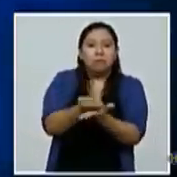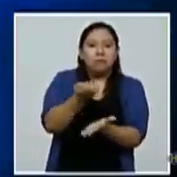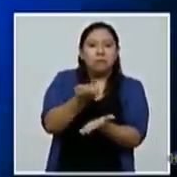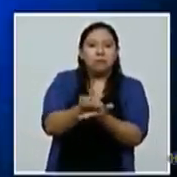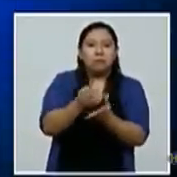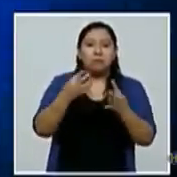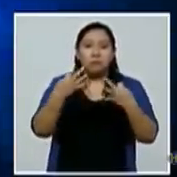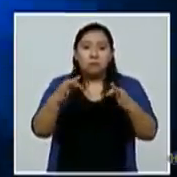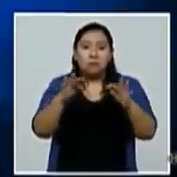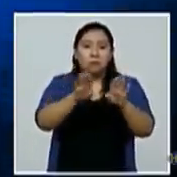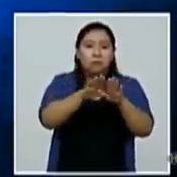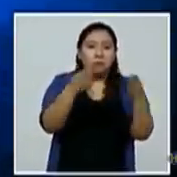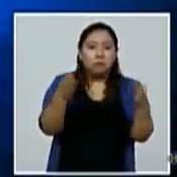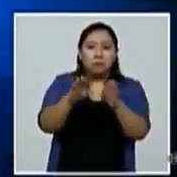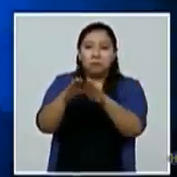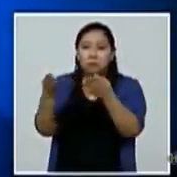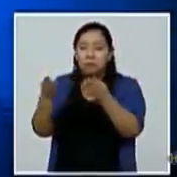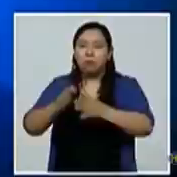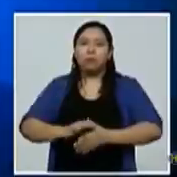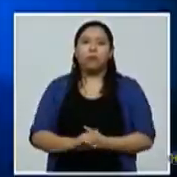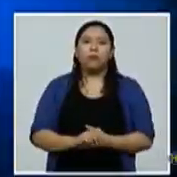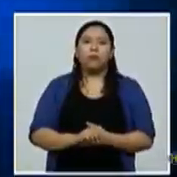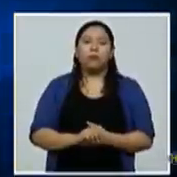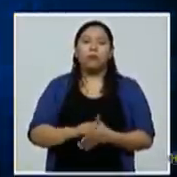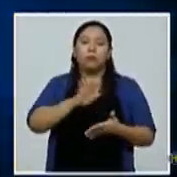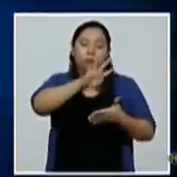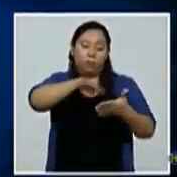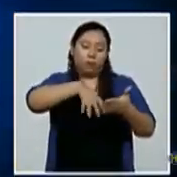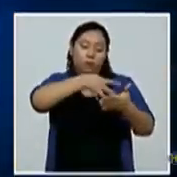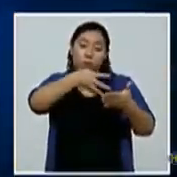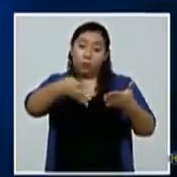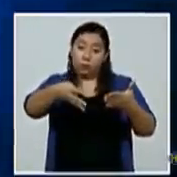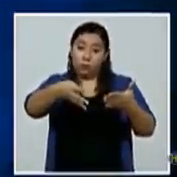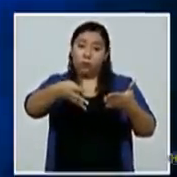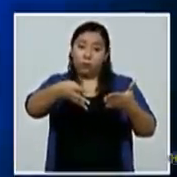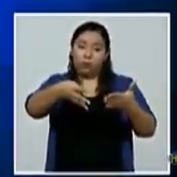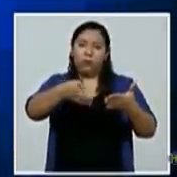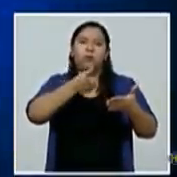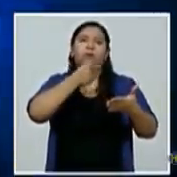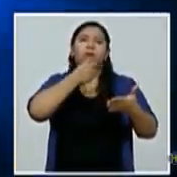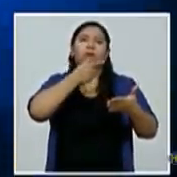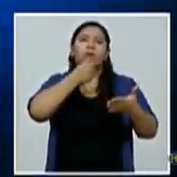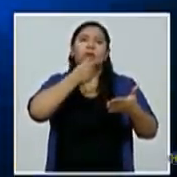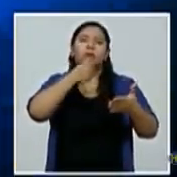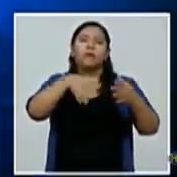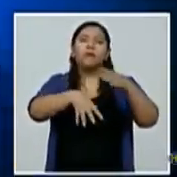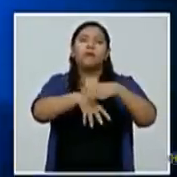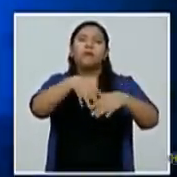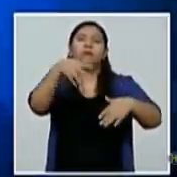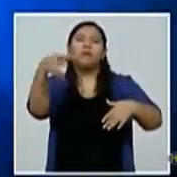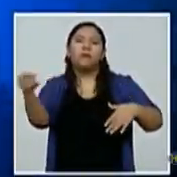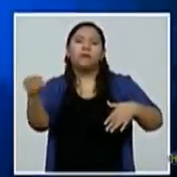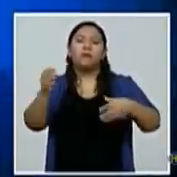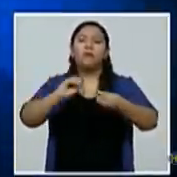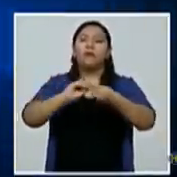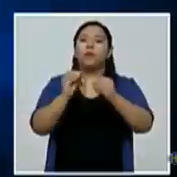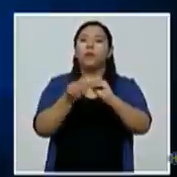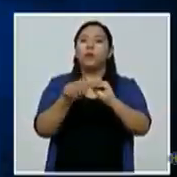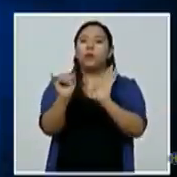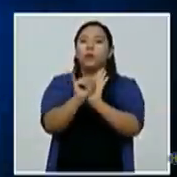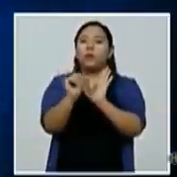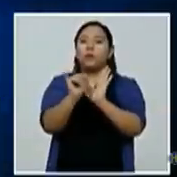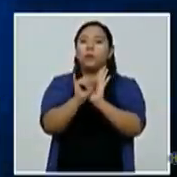gradual y responsable. Según calendario de circulación nacional, la población se movilizará por último